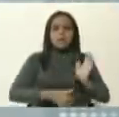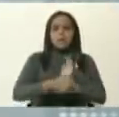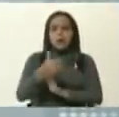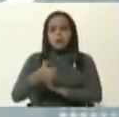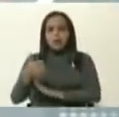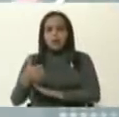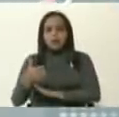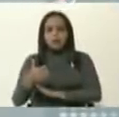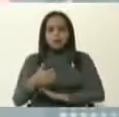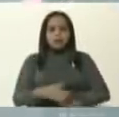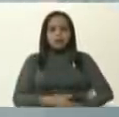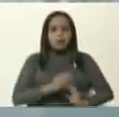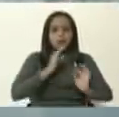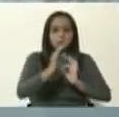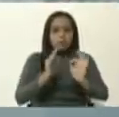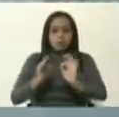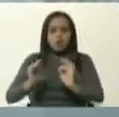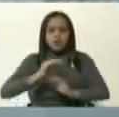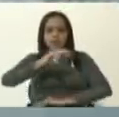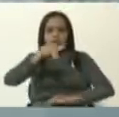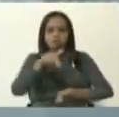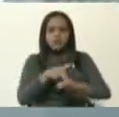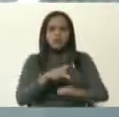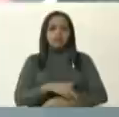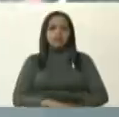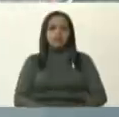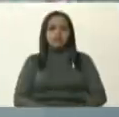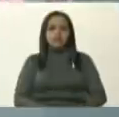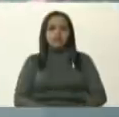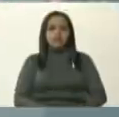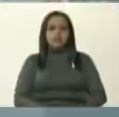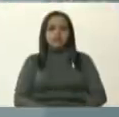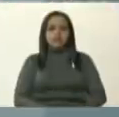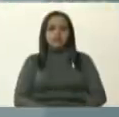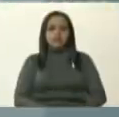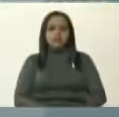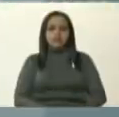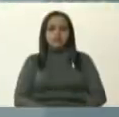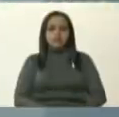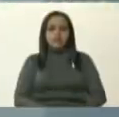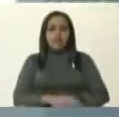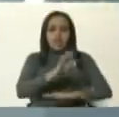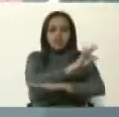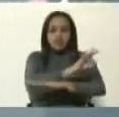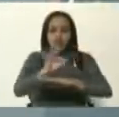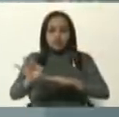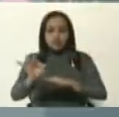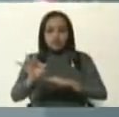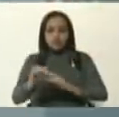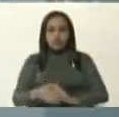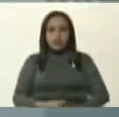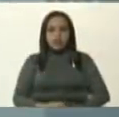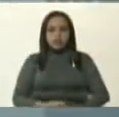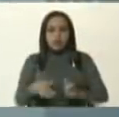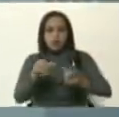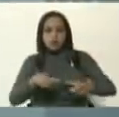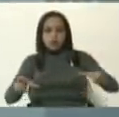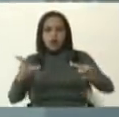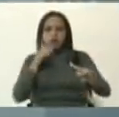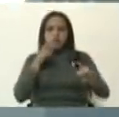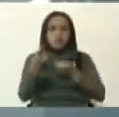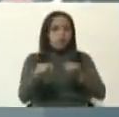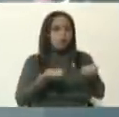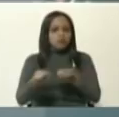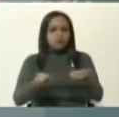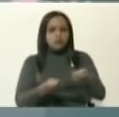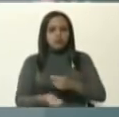ocurriendo a nivel nacional. La frontera, con esas vías descontroladas, informales,